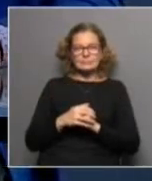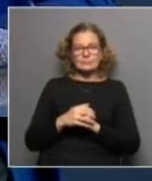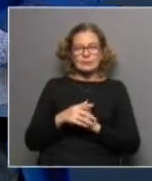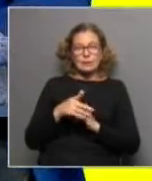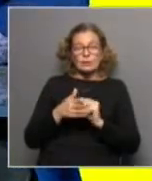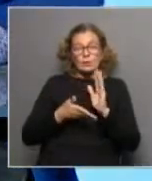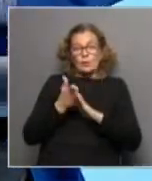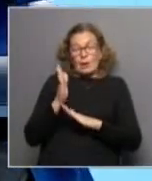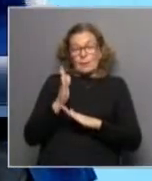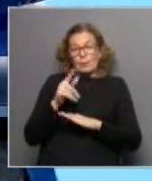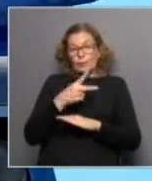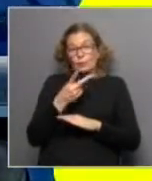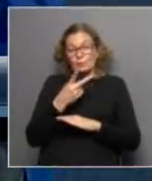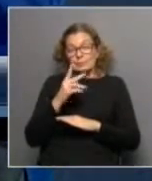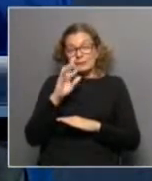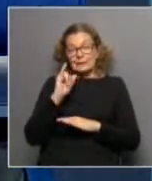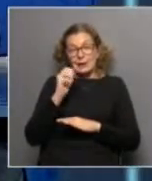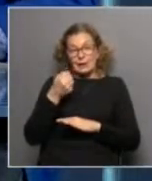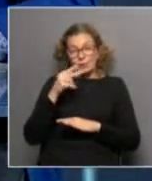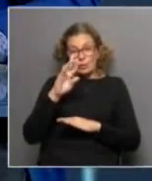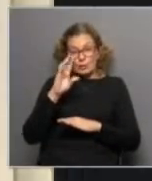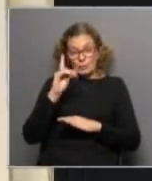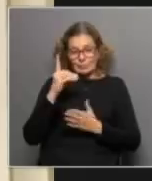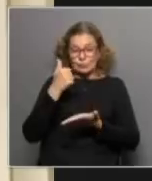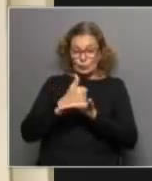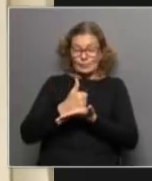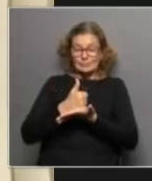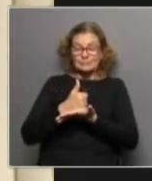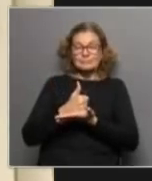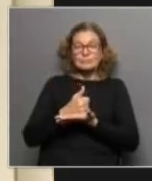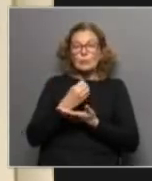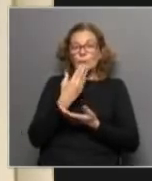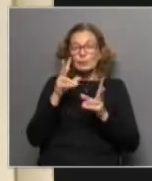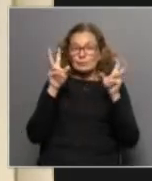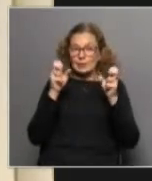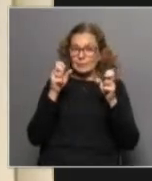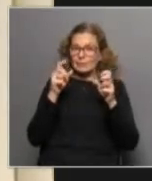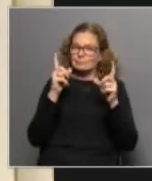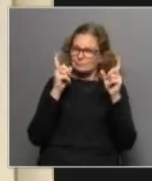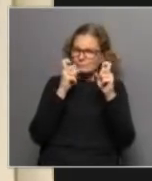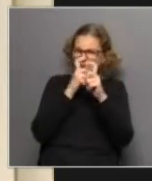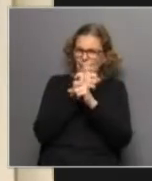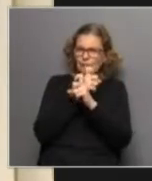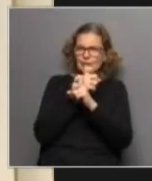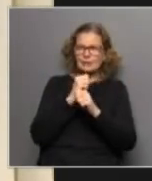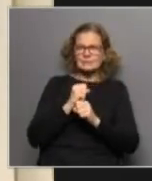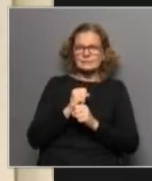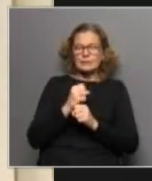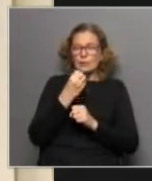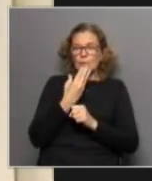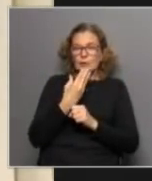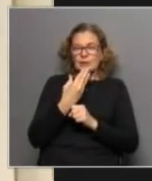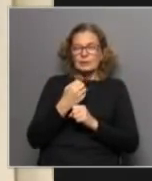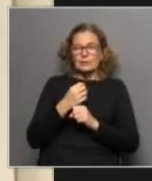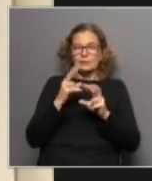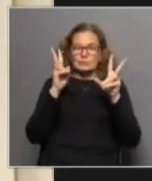denis nos vamos ricardo anda por ahí si bueno un tema más que complejo ricardo que bueno fue